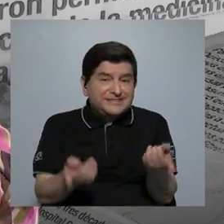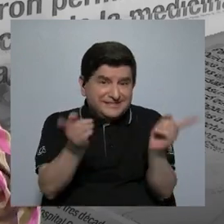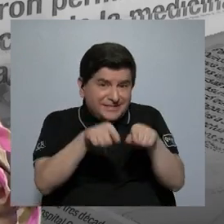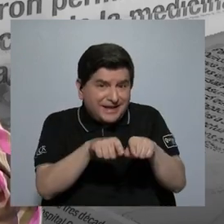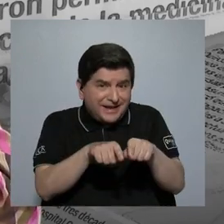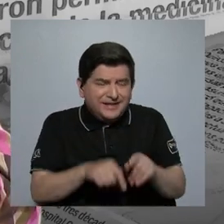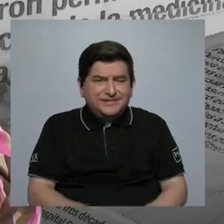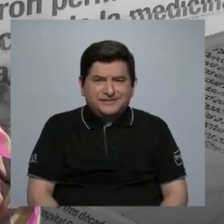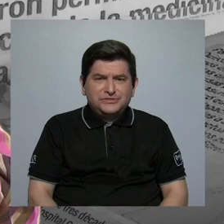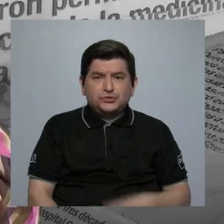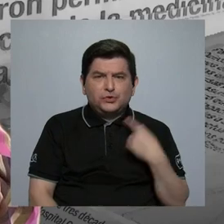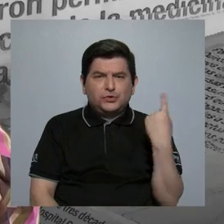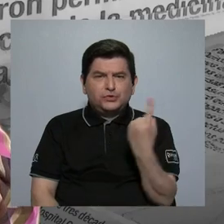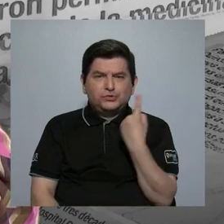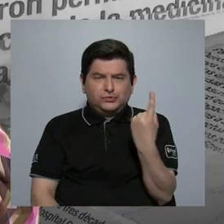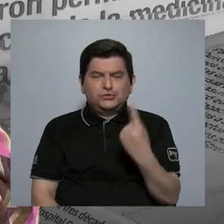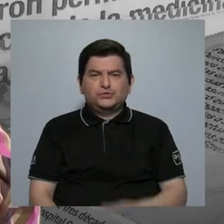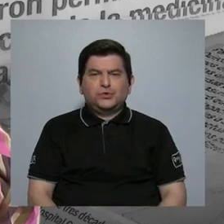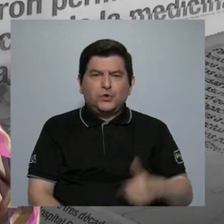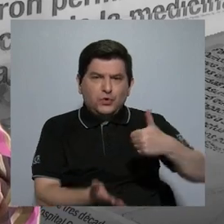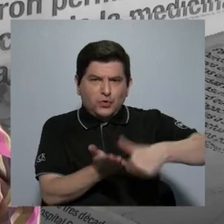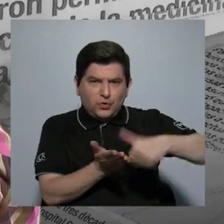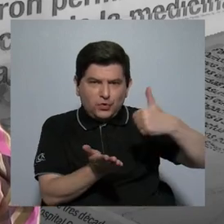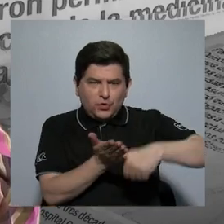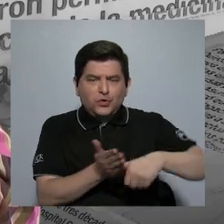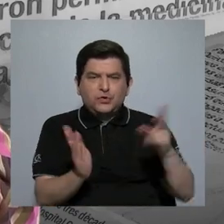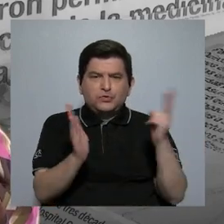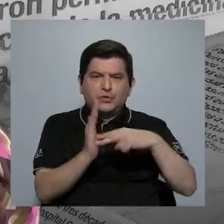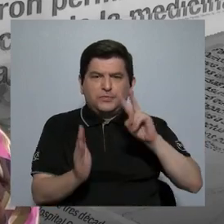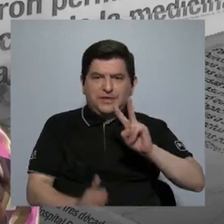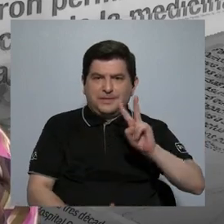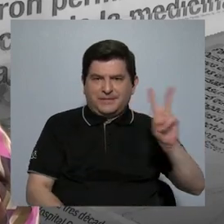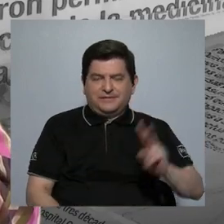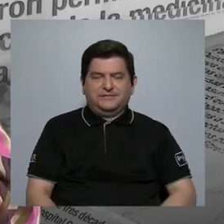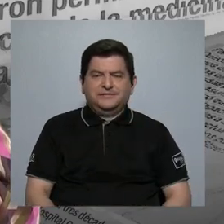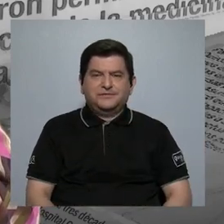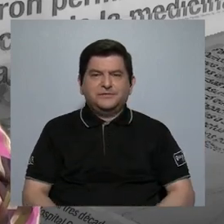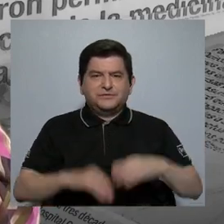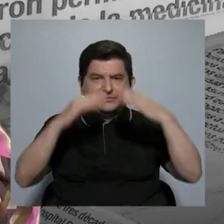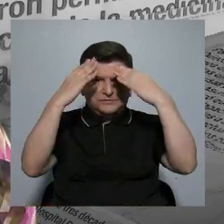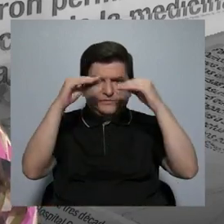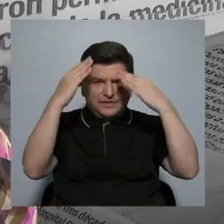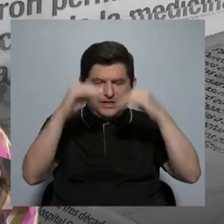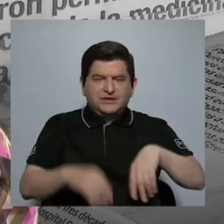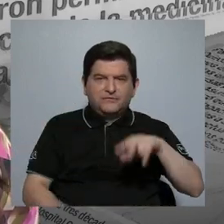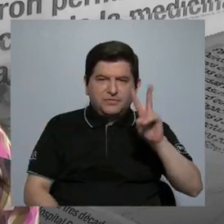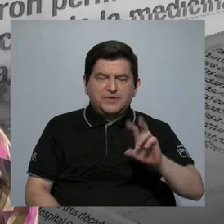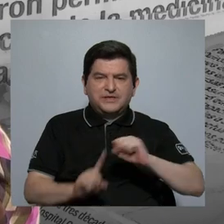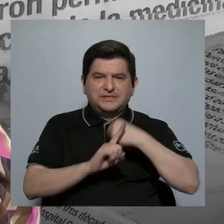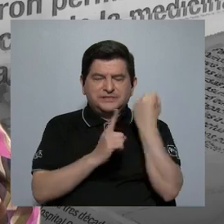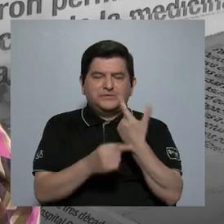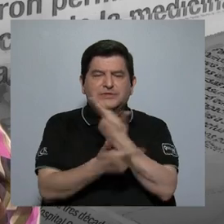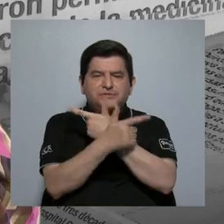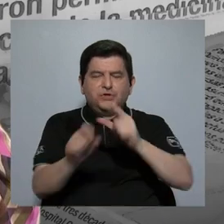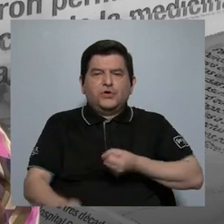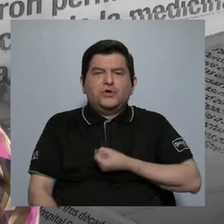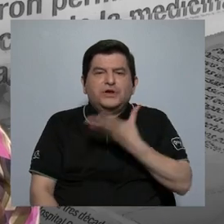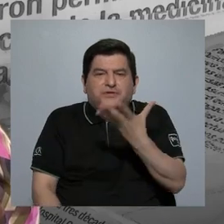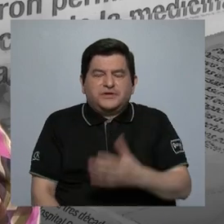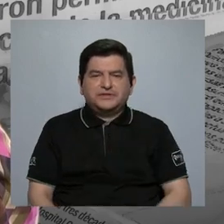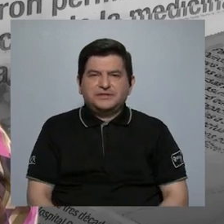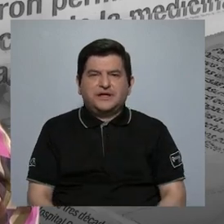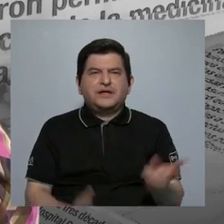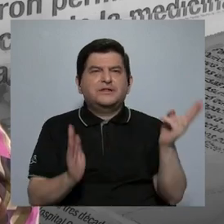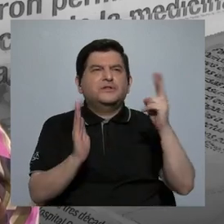específicamente para este informe, solo trabajamos en las elecciones 2022. En el informe 2 del Estado de la Libertad de Expresión se